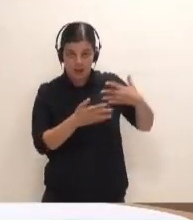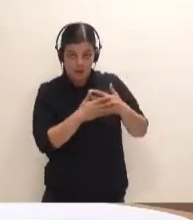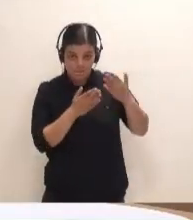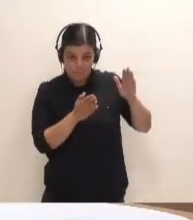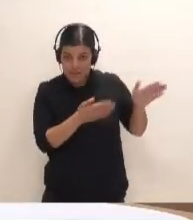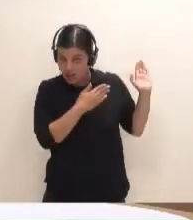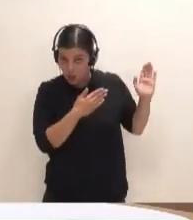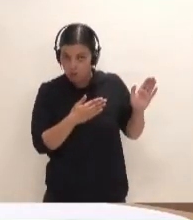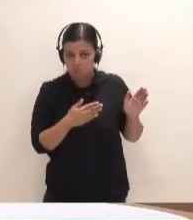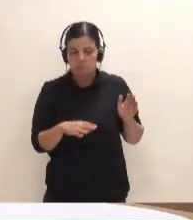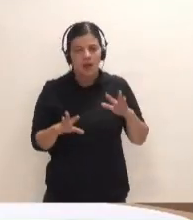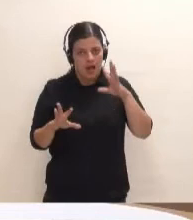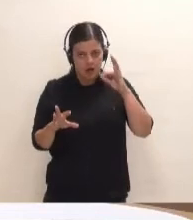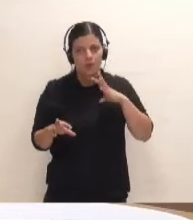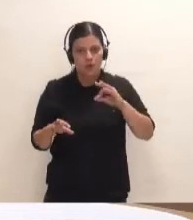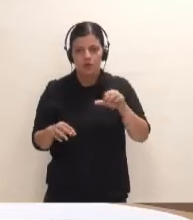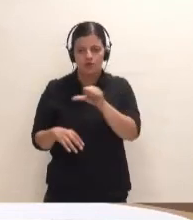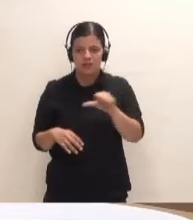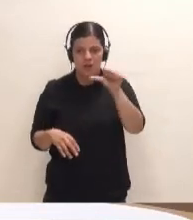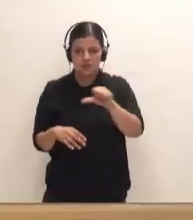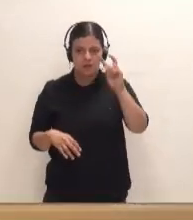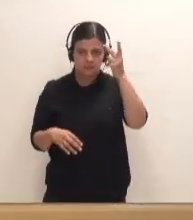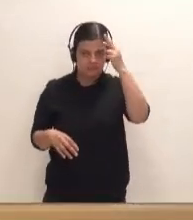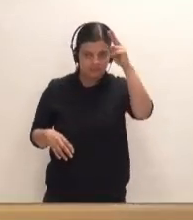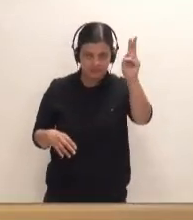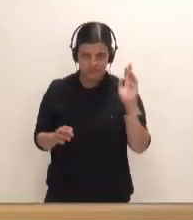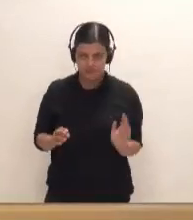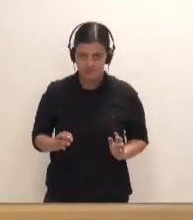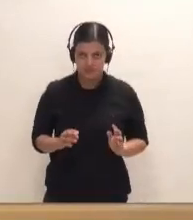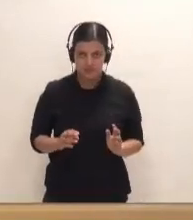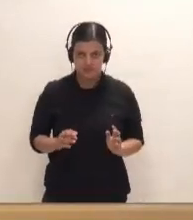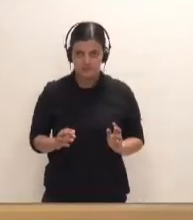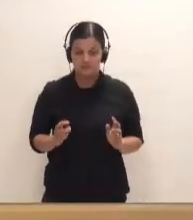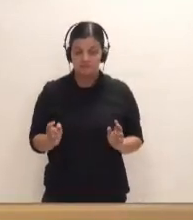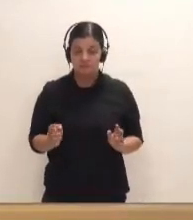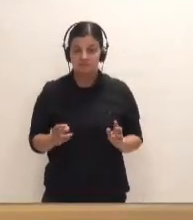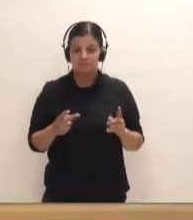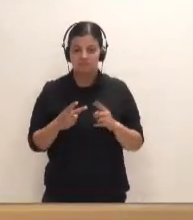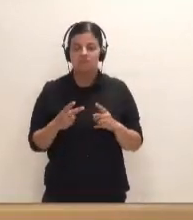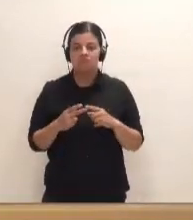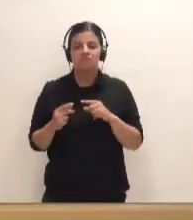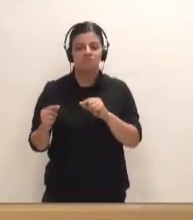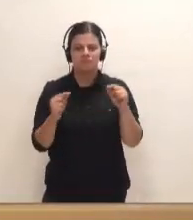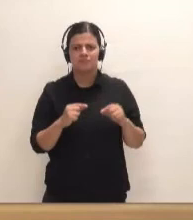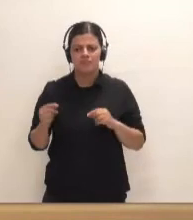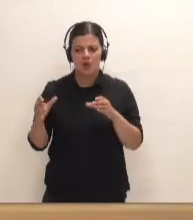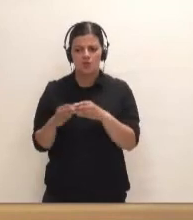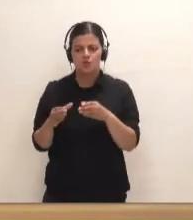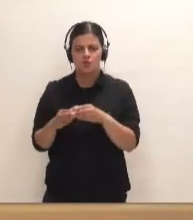la impresión de que podemos seguir cambiando de opinión cada semana. Decía una disputada de su grupo que